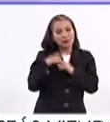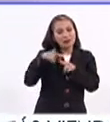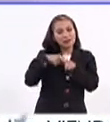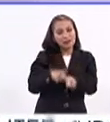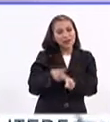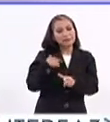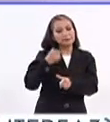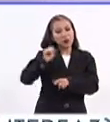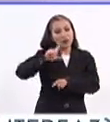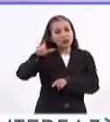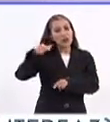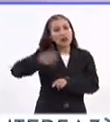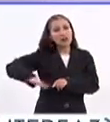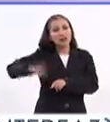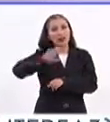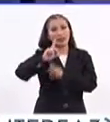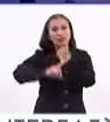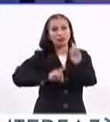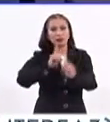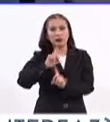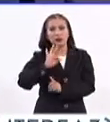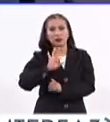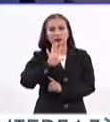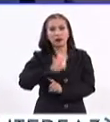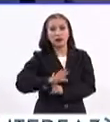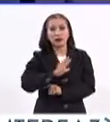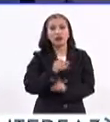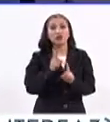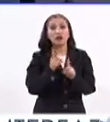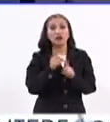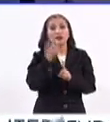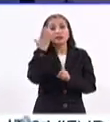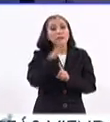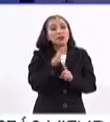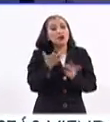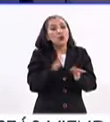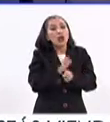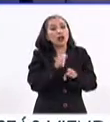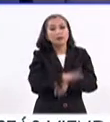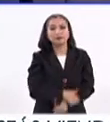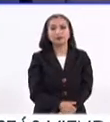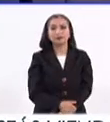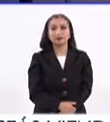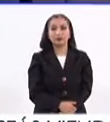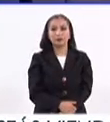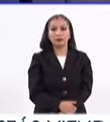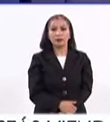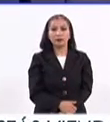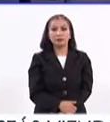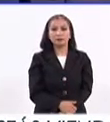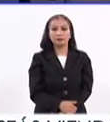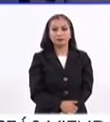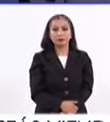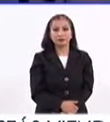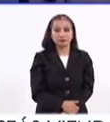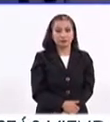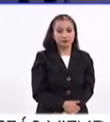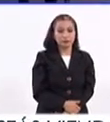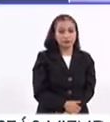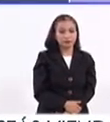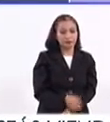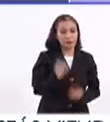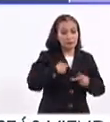seguir desarrollando profesionalmente alguna de estas 45 disciplinas? ¿Y dónde se enteran cuáles son las que existen? Claro, el desarrollo de